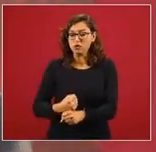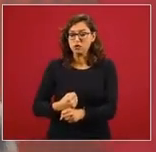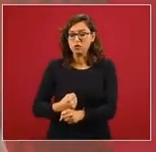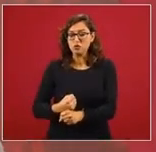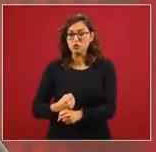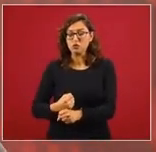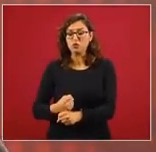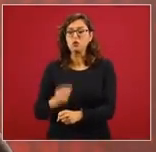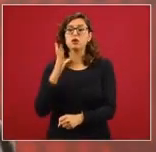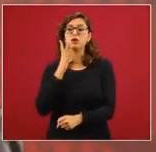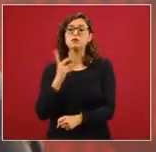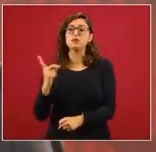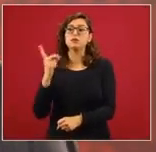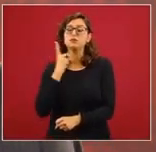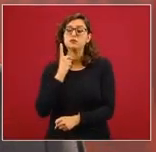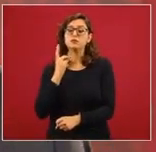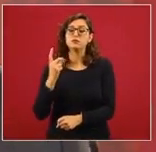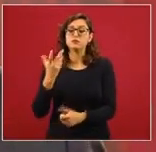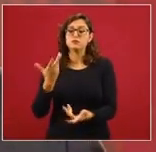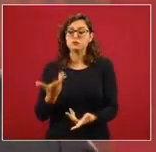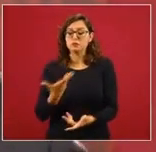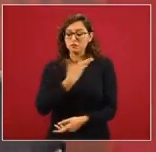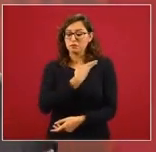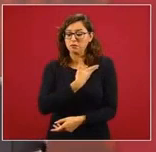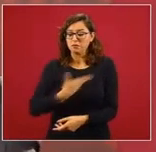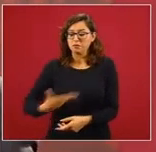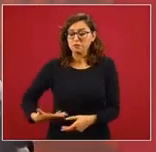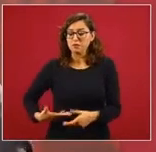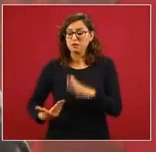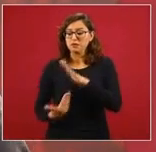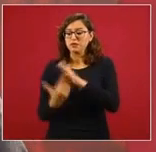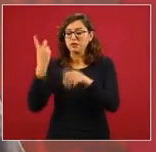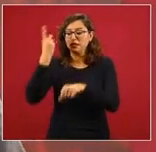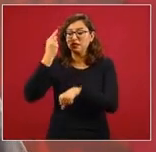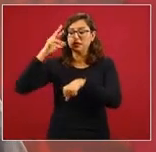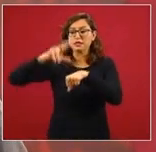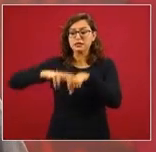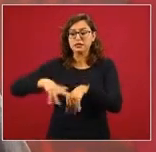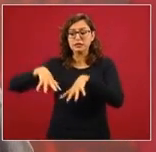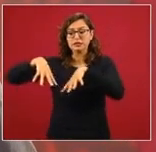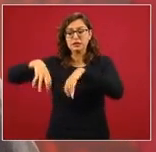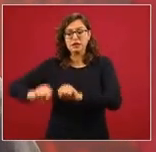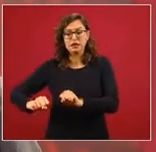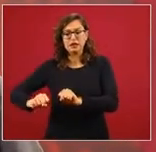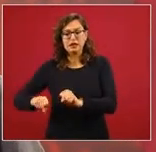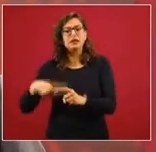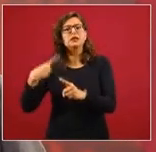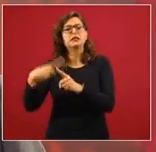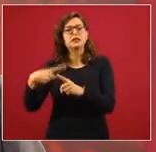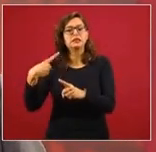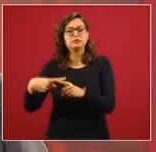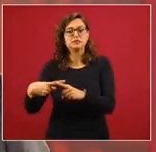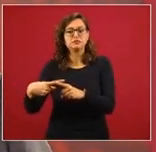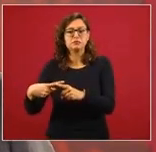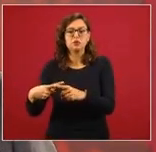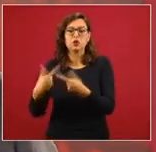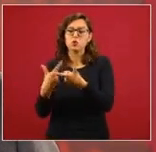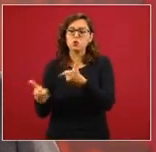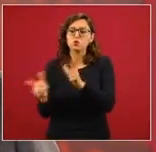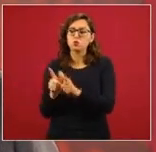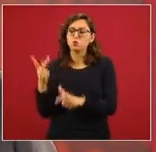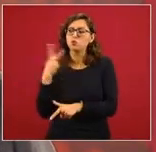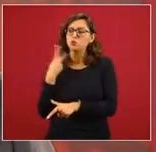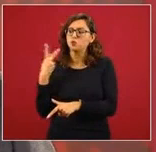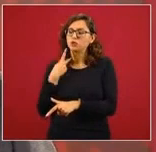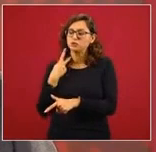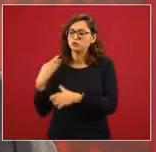corresponde al partido que obtiene más votos o más